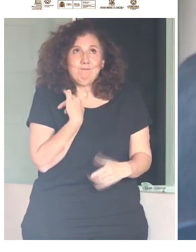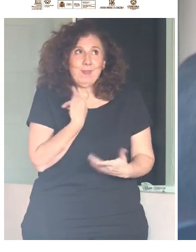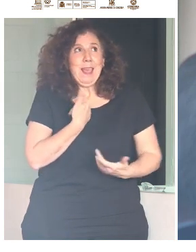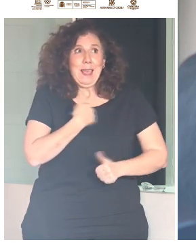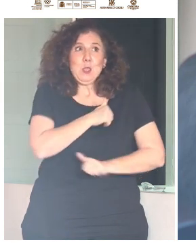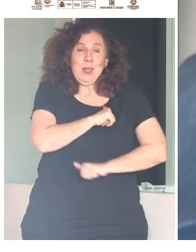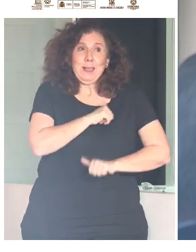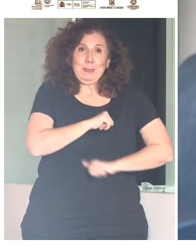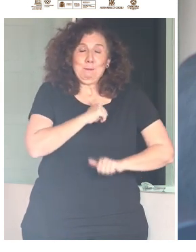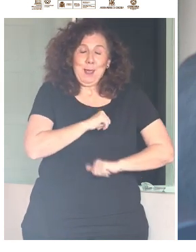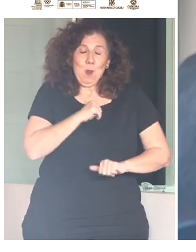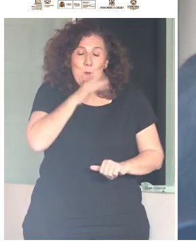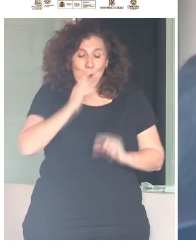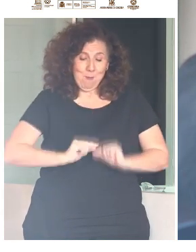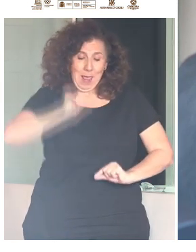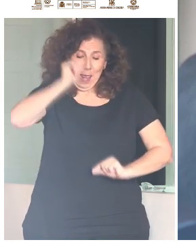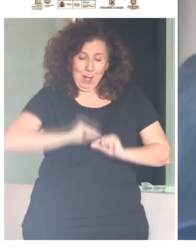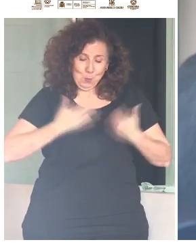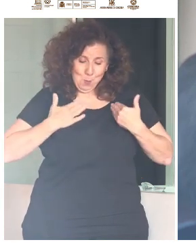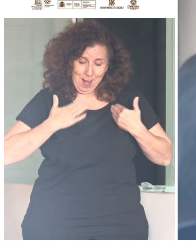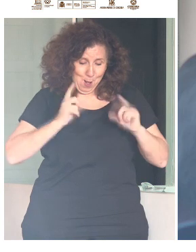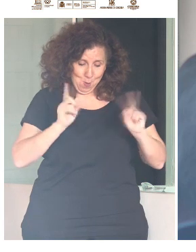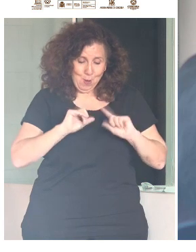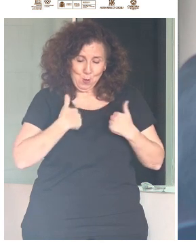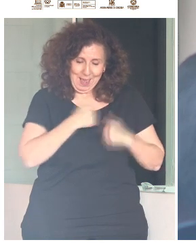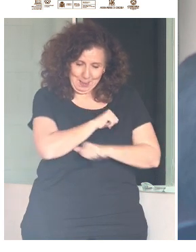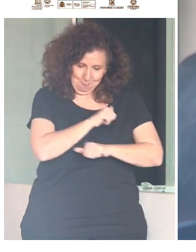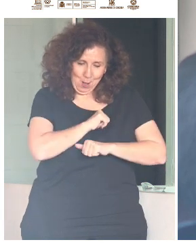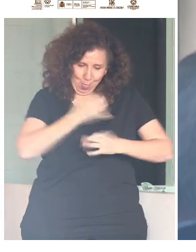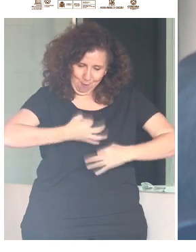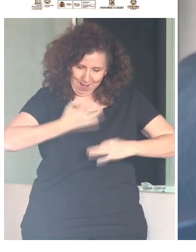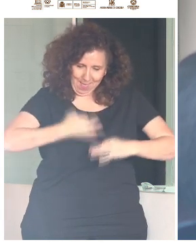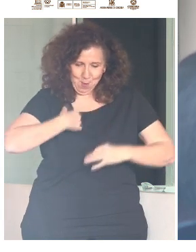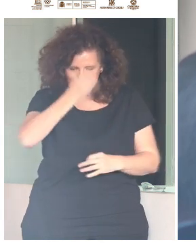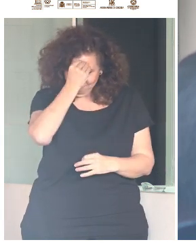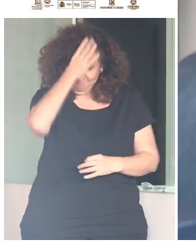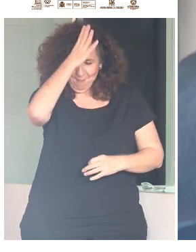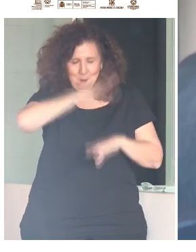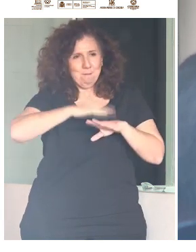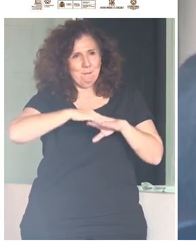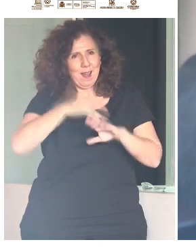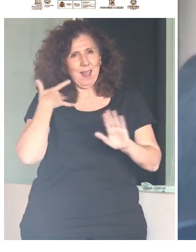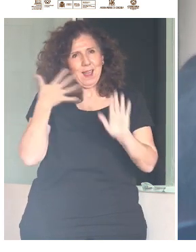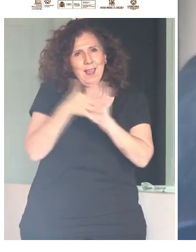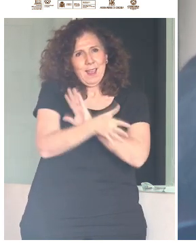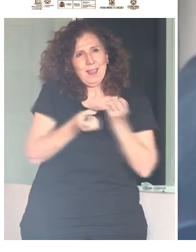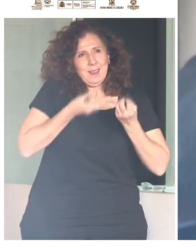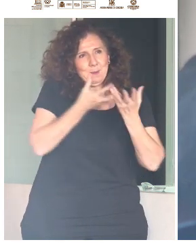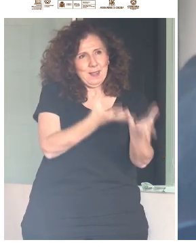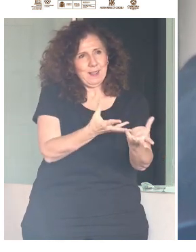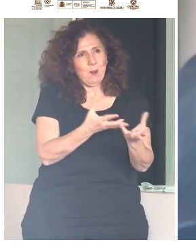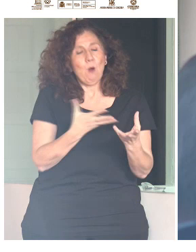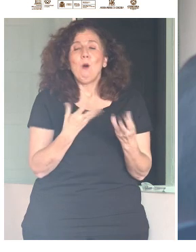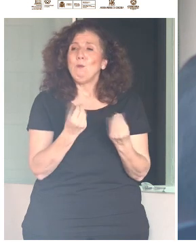altura, no por mi estatura, sino por la altura intelectual. Espero que sí. Y, sobre todo, quiero dar las gracias al